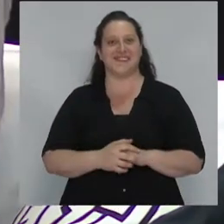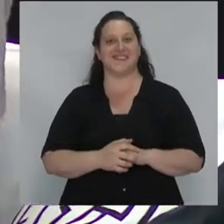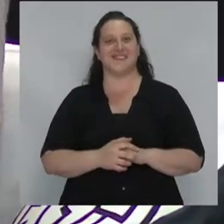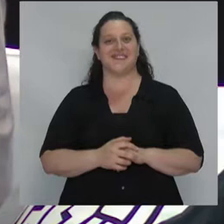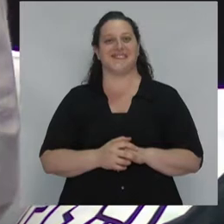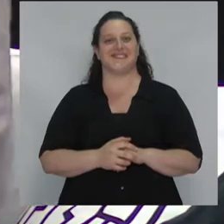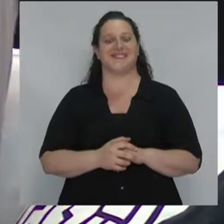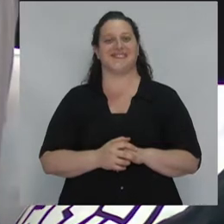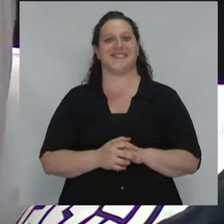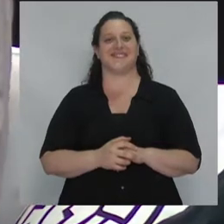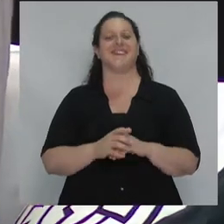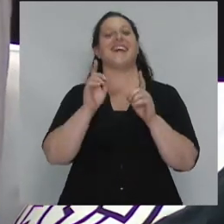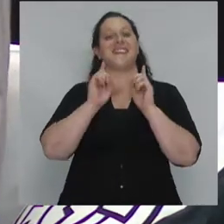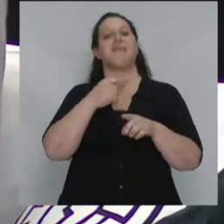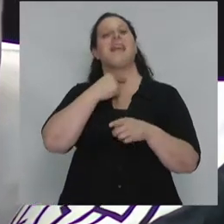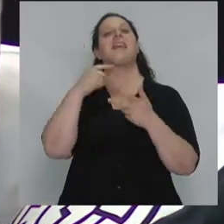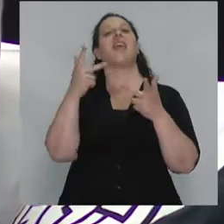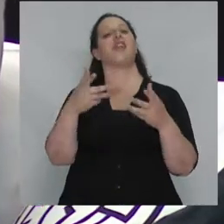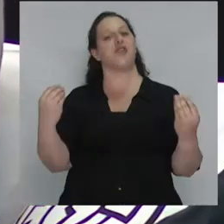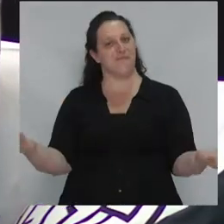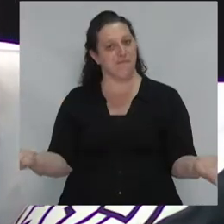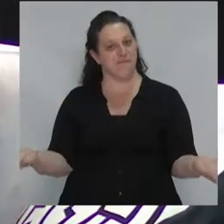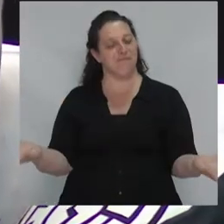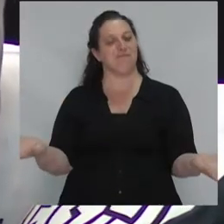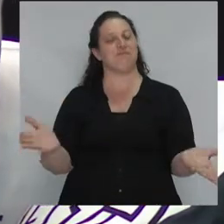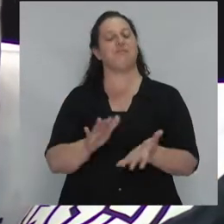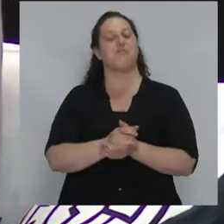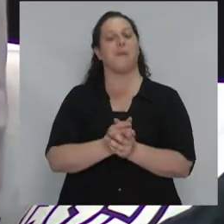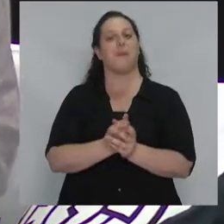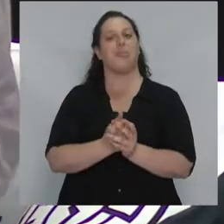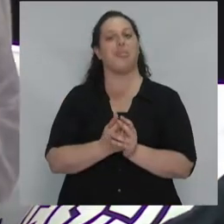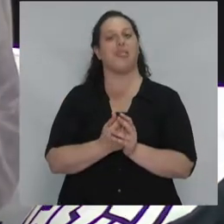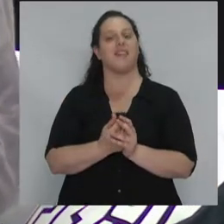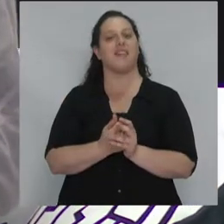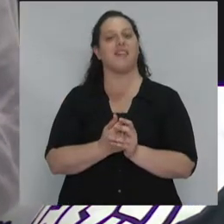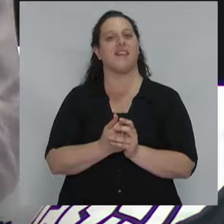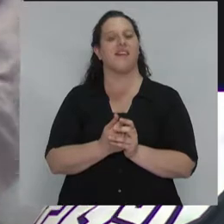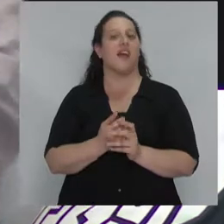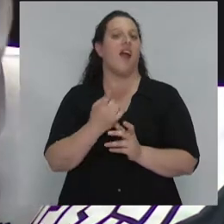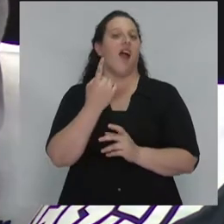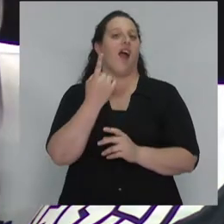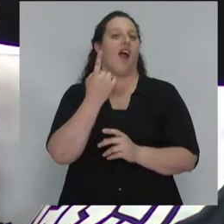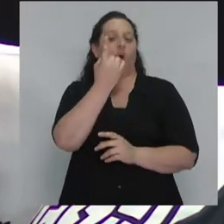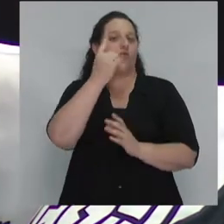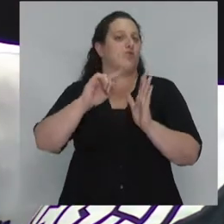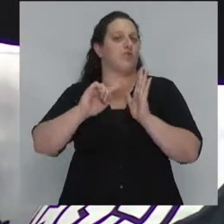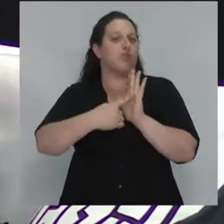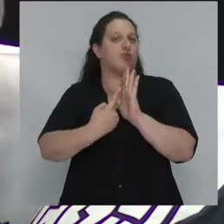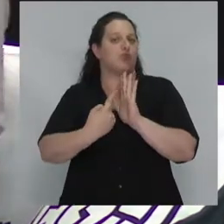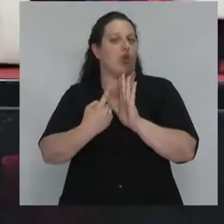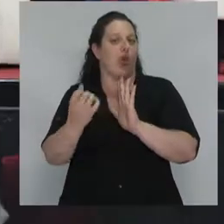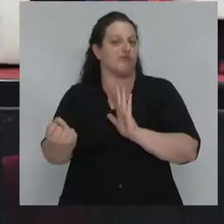también quiero decir que uno de los característicos principales